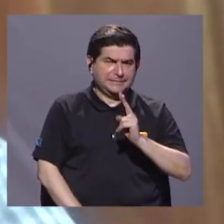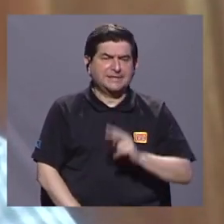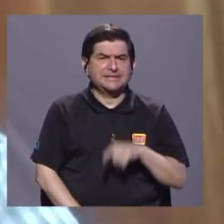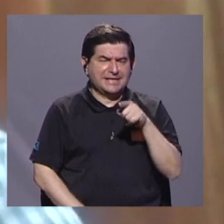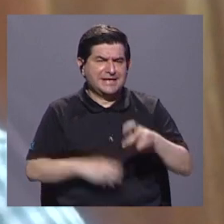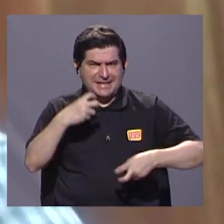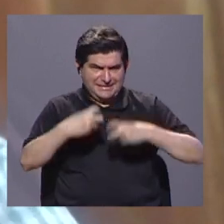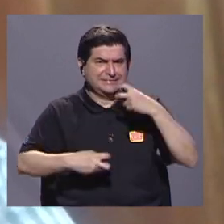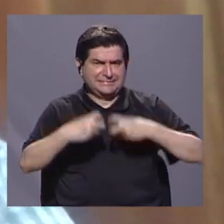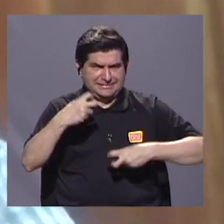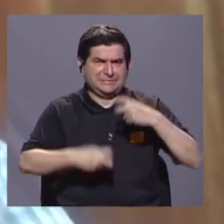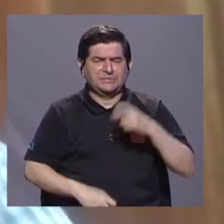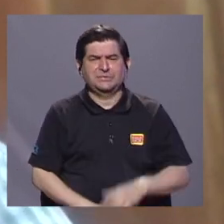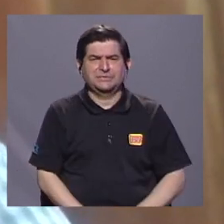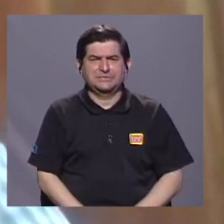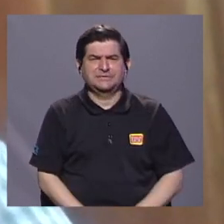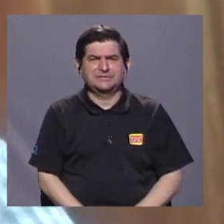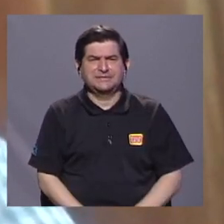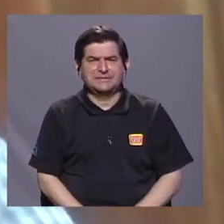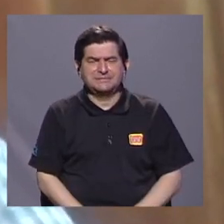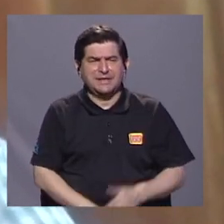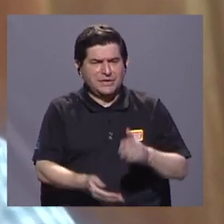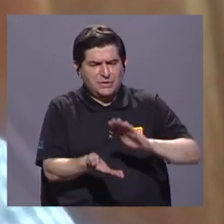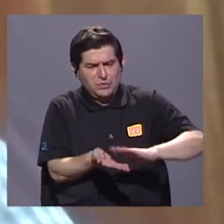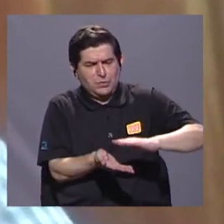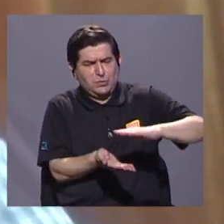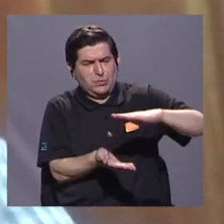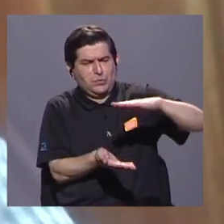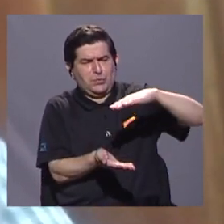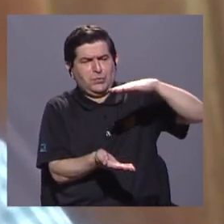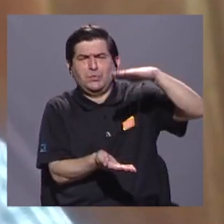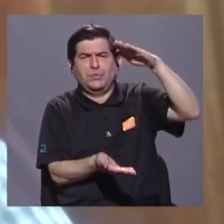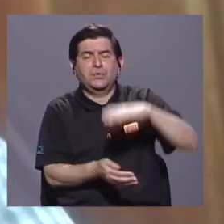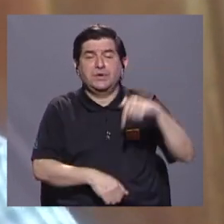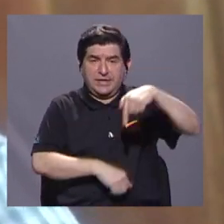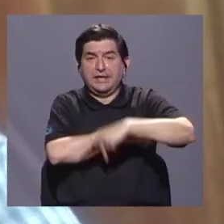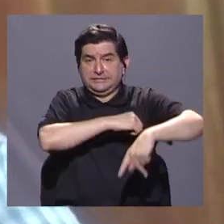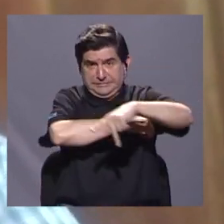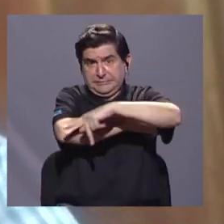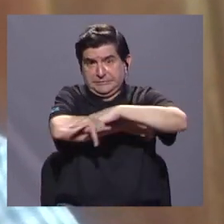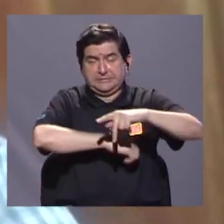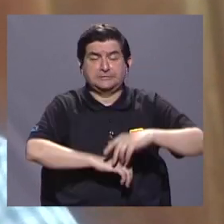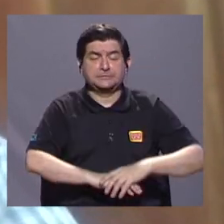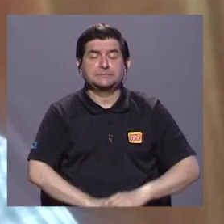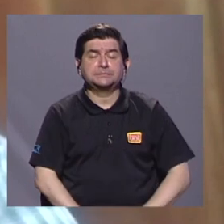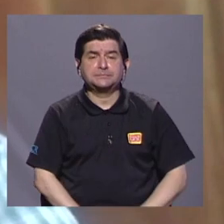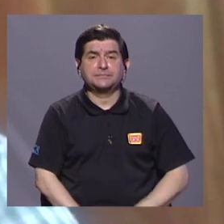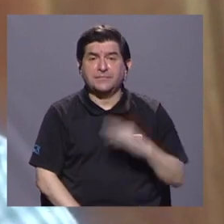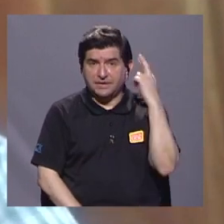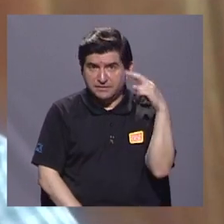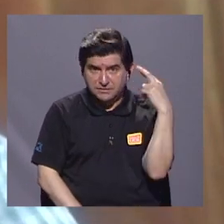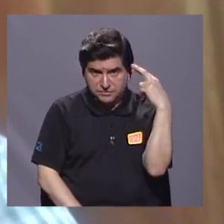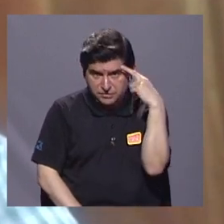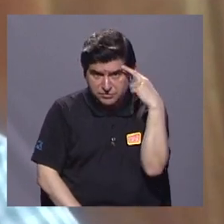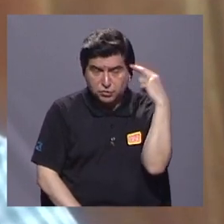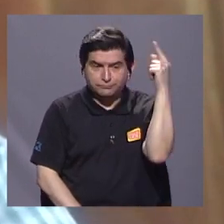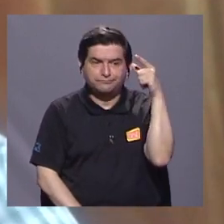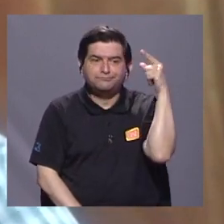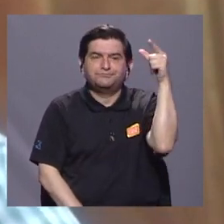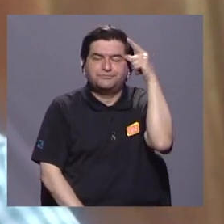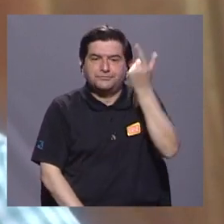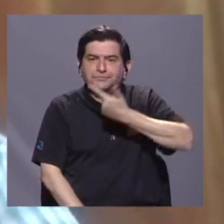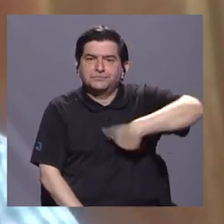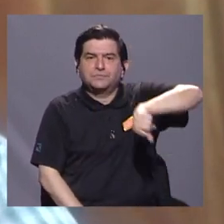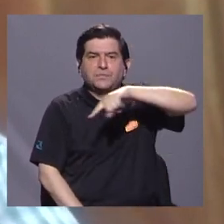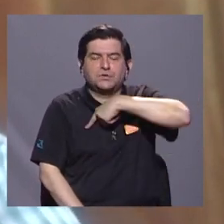problema que ha venido acrecentándose a nivel de país, en vista de que obviamente hemos